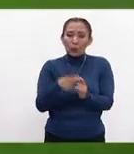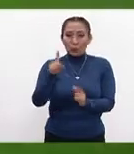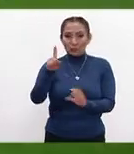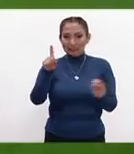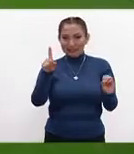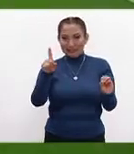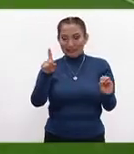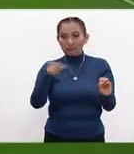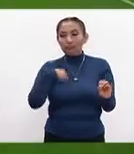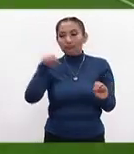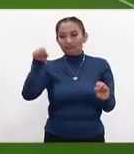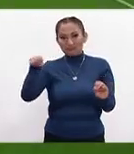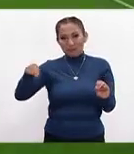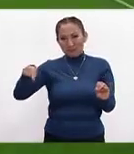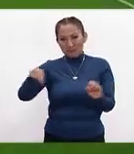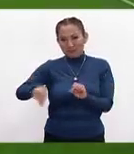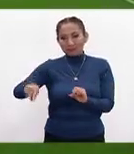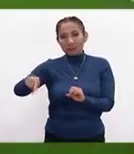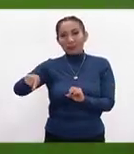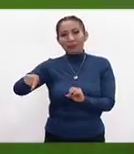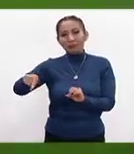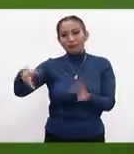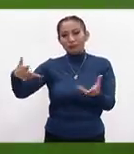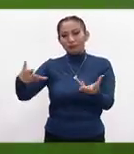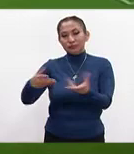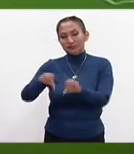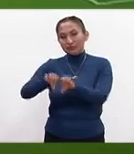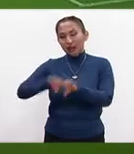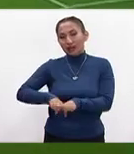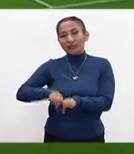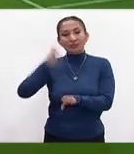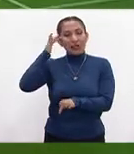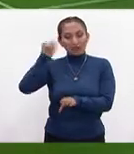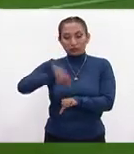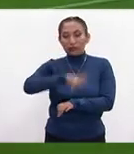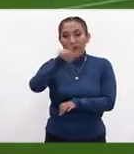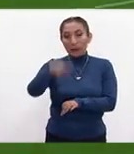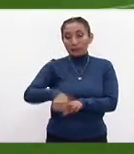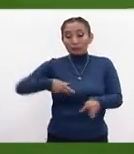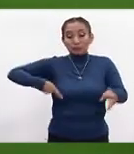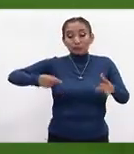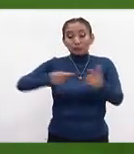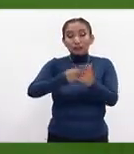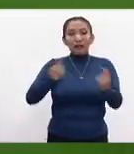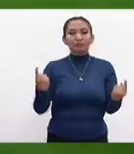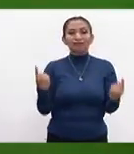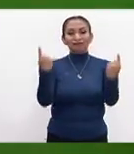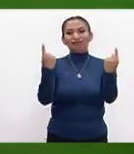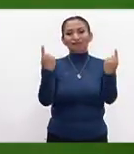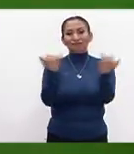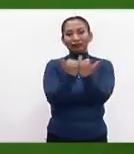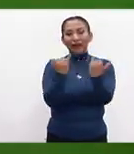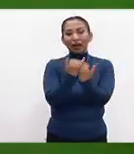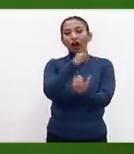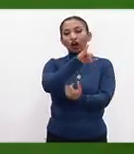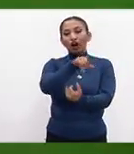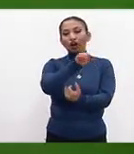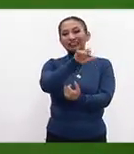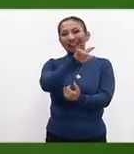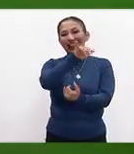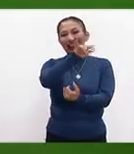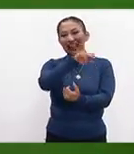por 0 por parte del conjunto de Santos. Después venía el gol del empate. Ahí está Jocelyn